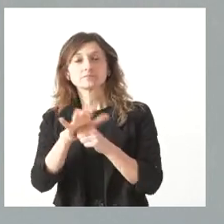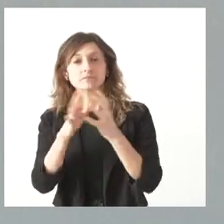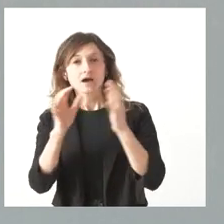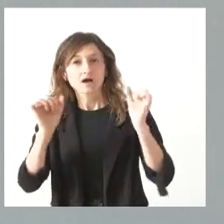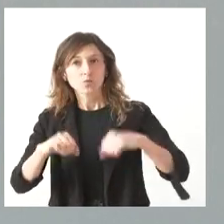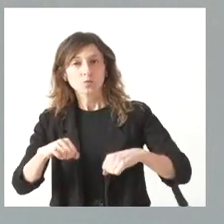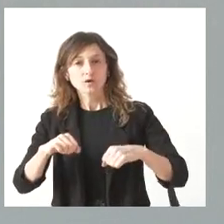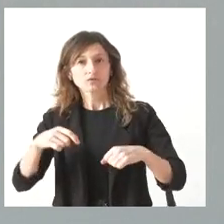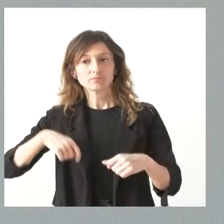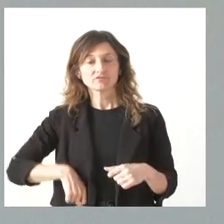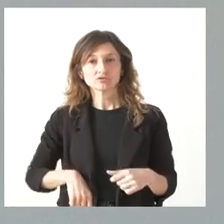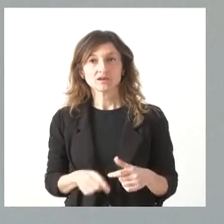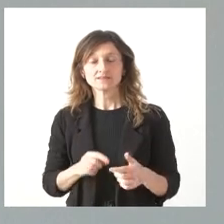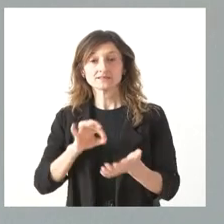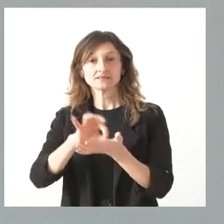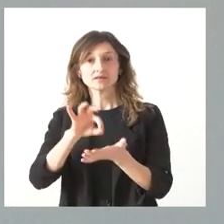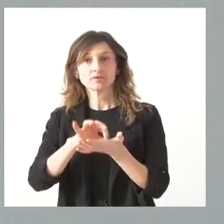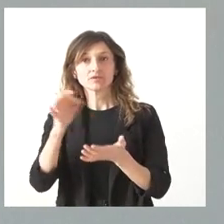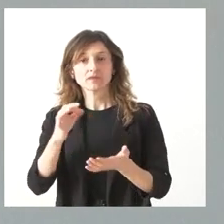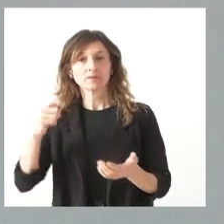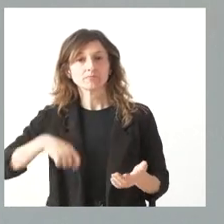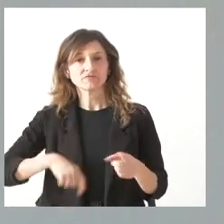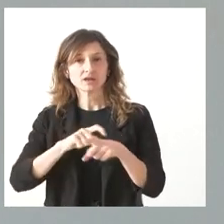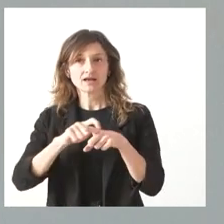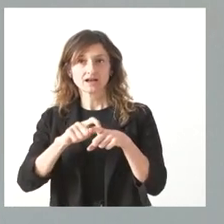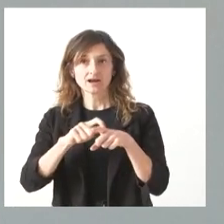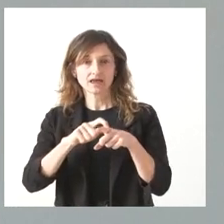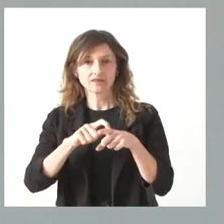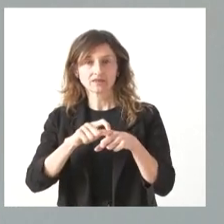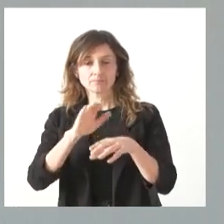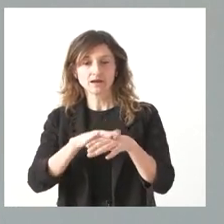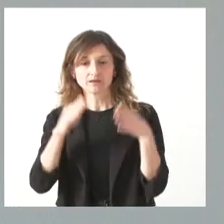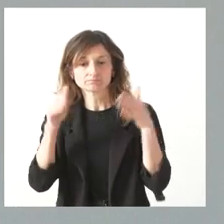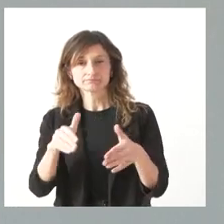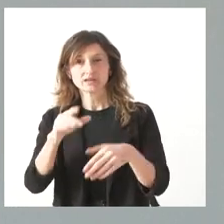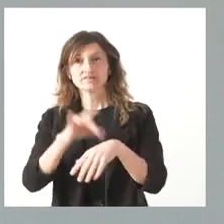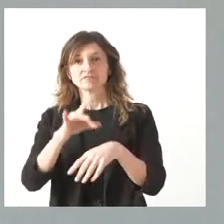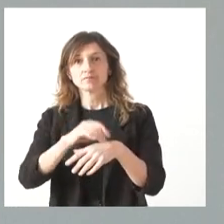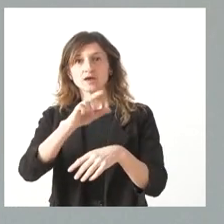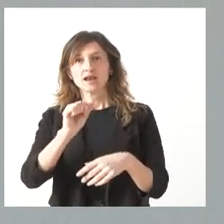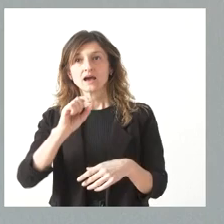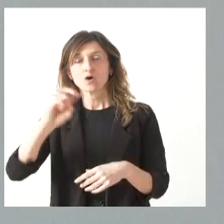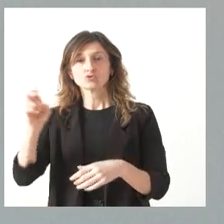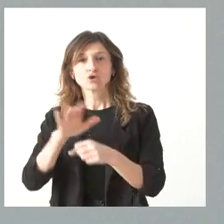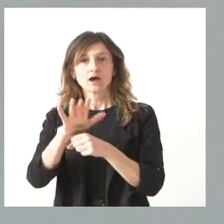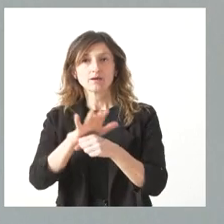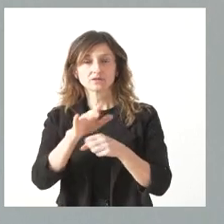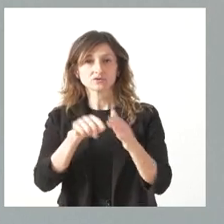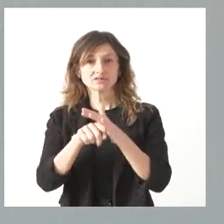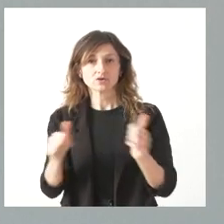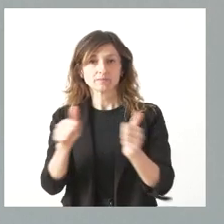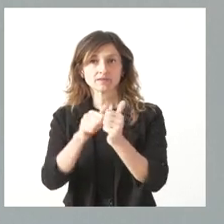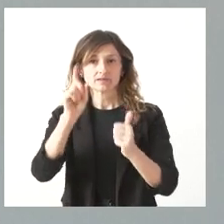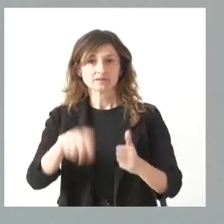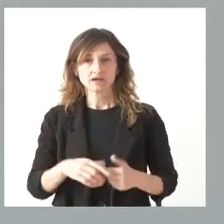tenemos con los servicios profesionales, es que estos servicios tengan el carácter profesional, que lo tengan para los enfermos de ELA y que lo tengan para otros ámbitos de la gestión de la dependencia,